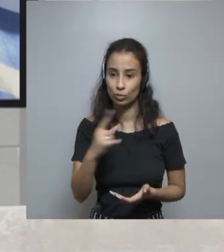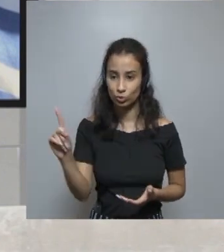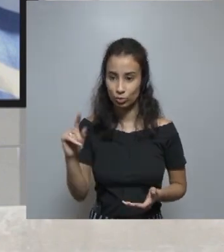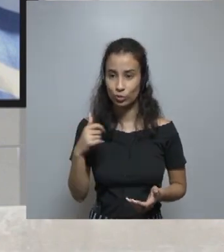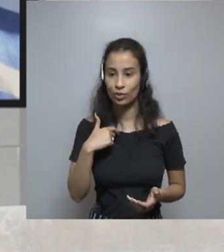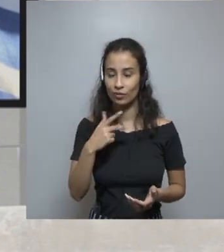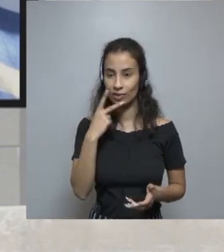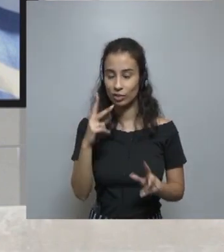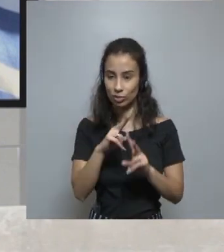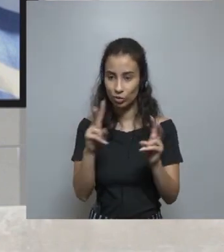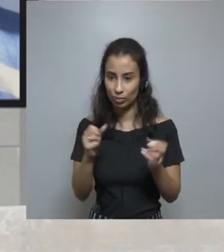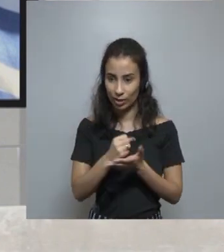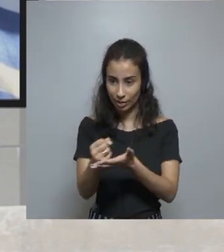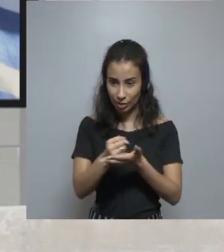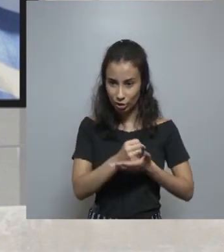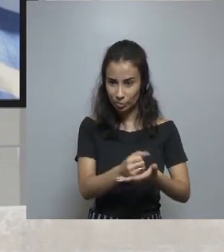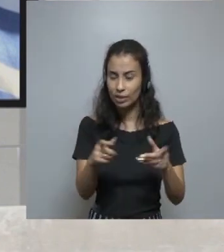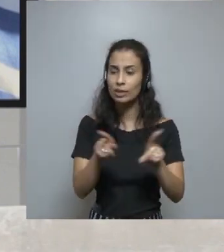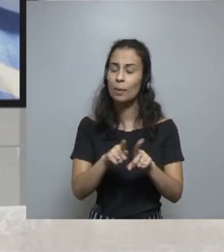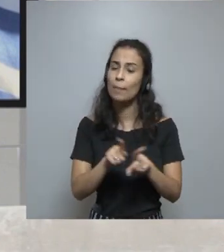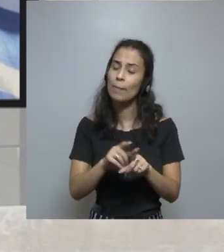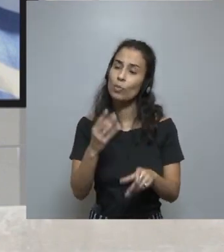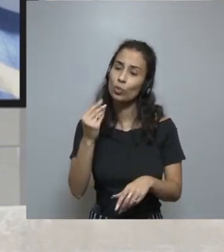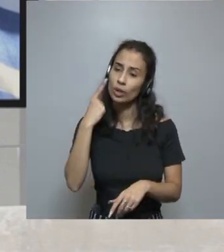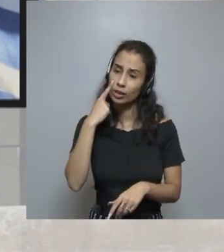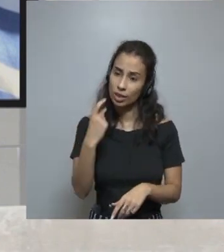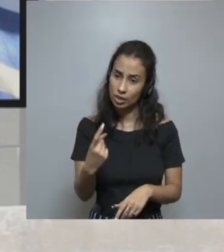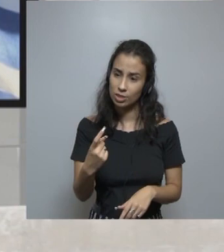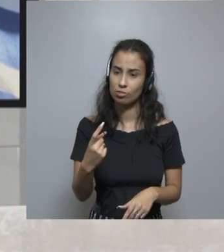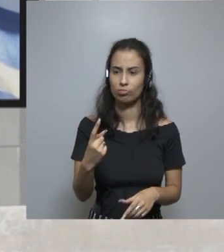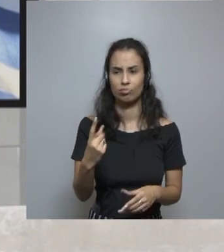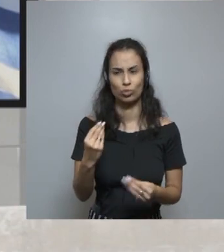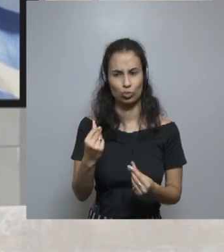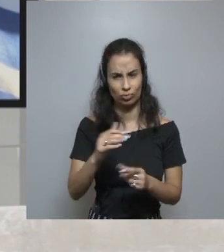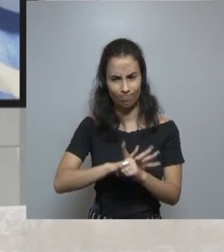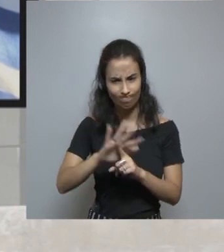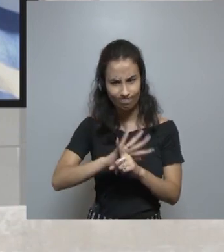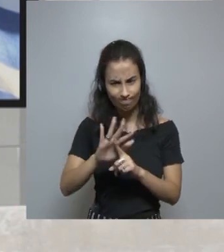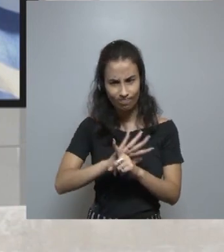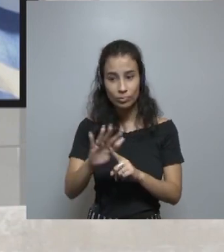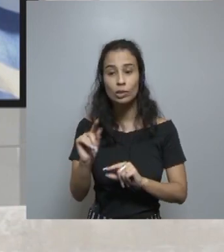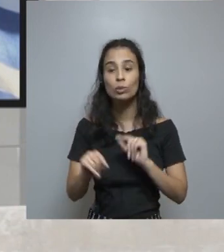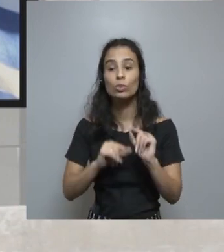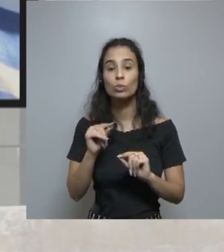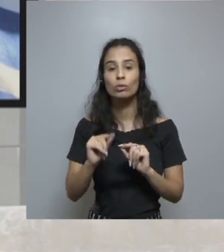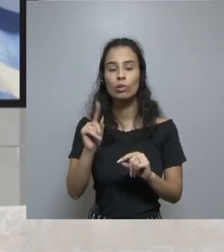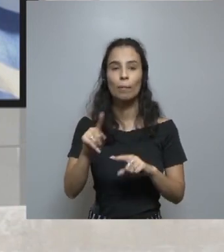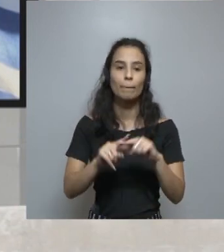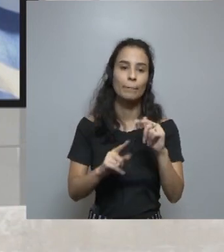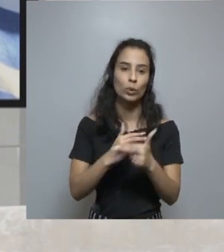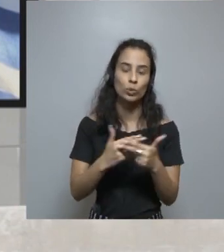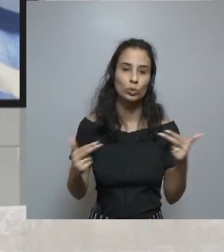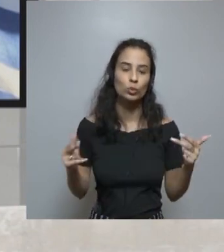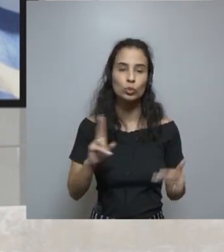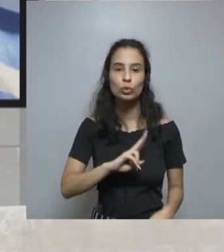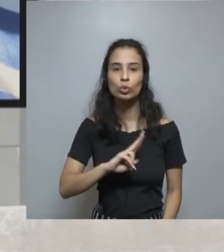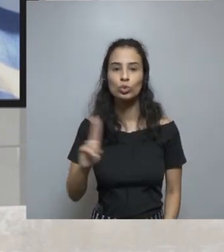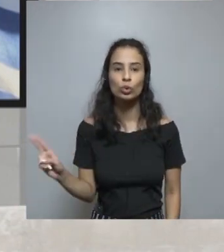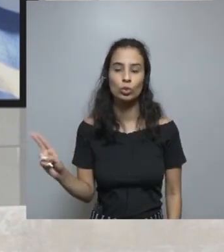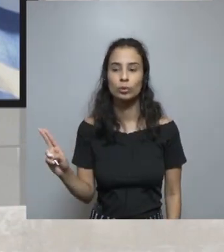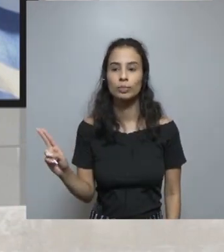concluir, uno de los puntos más interesantes de nuestra atención es este producto llamado